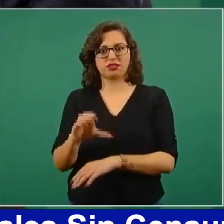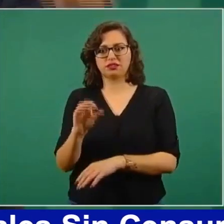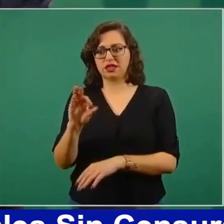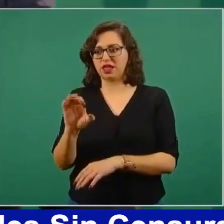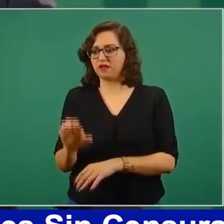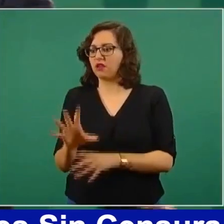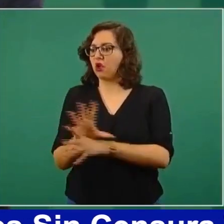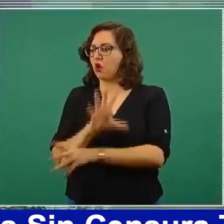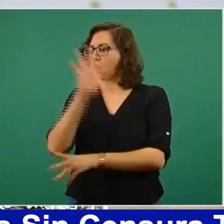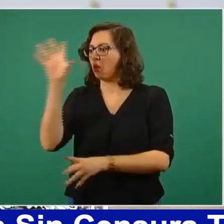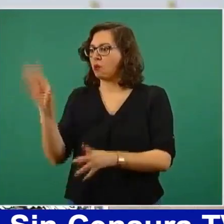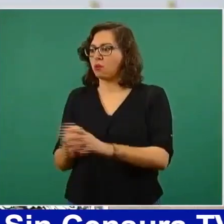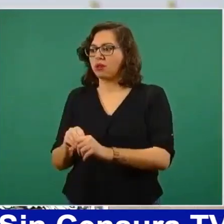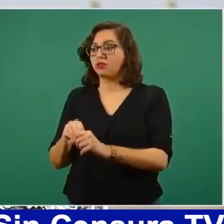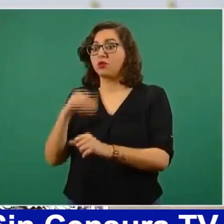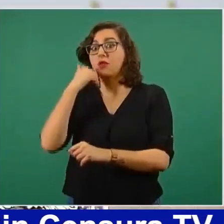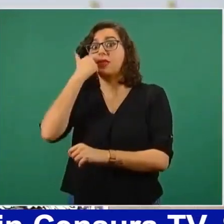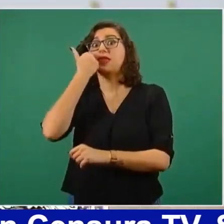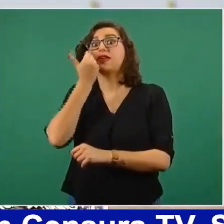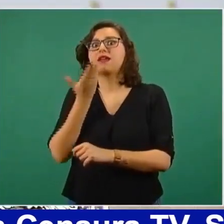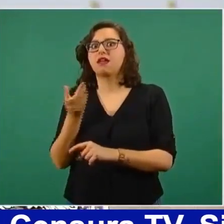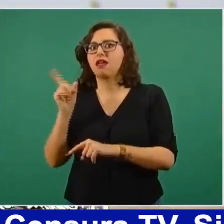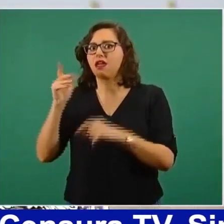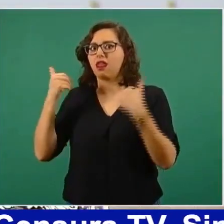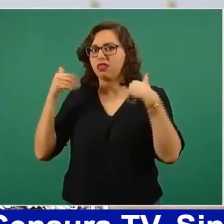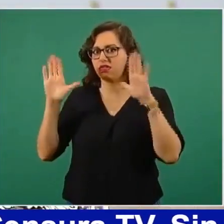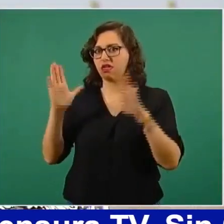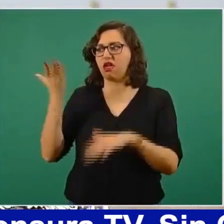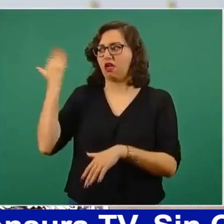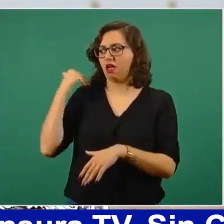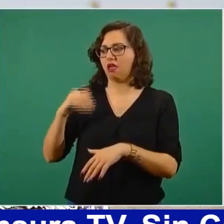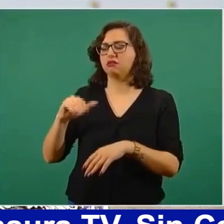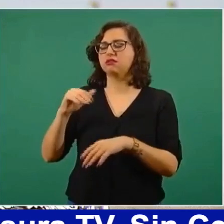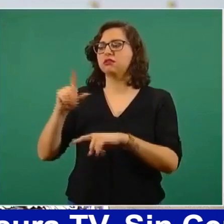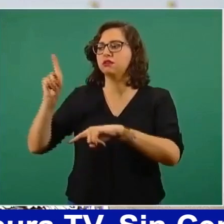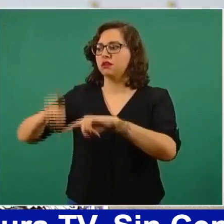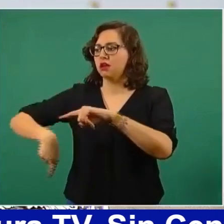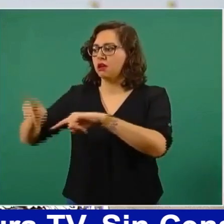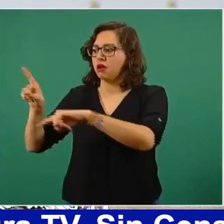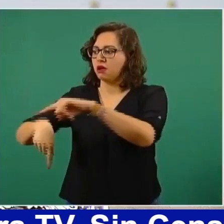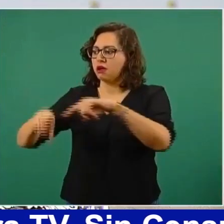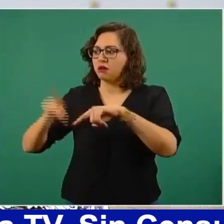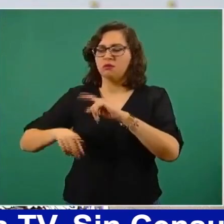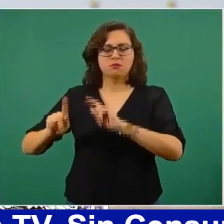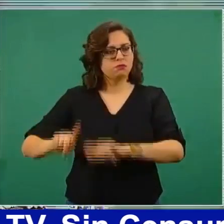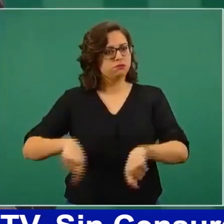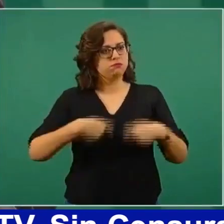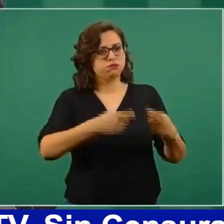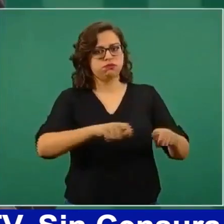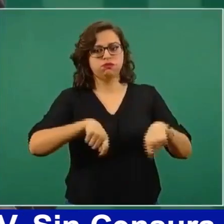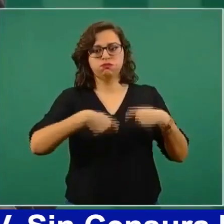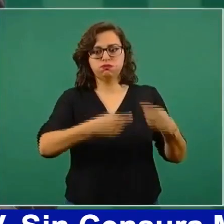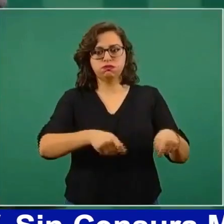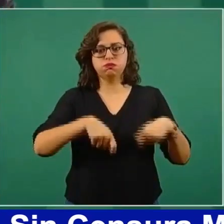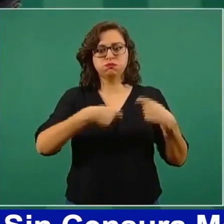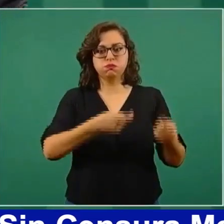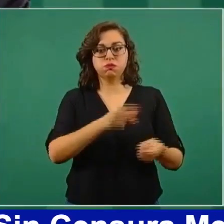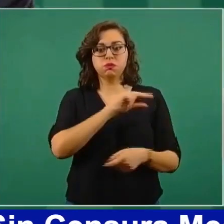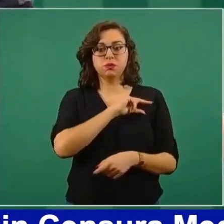Las utilizaban las hidroeléctricas en lo que llaman el respaldo.